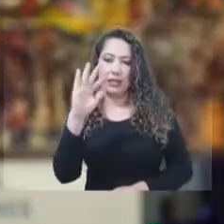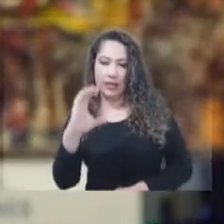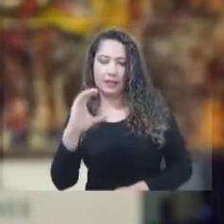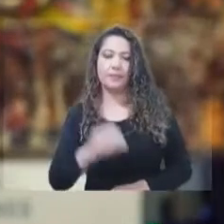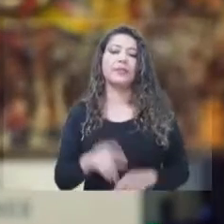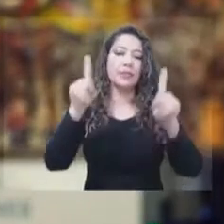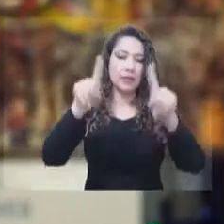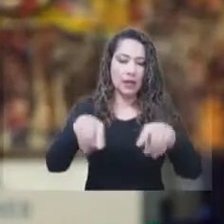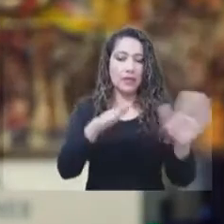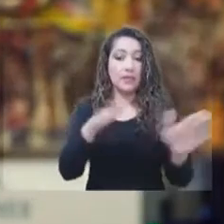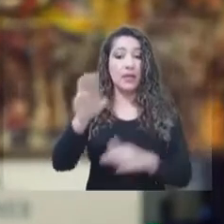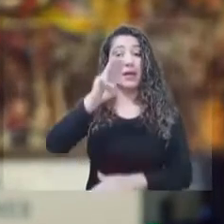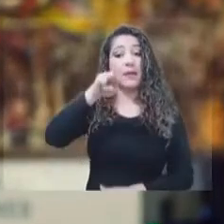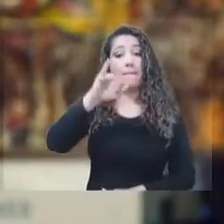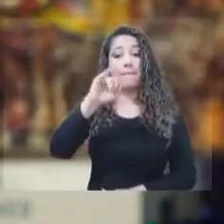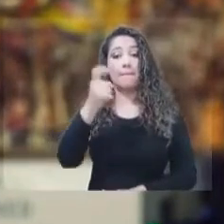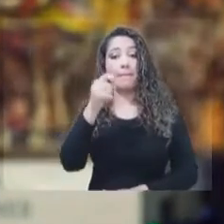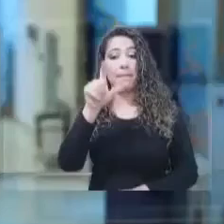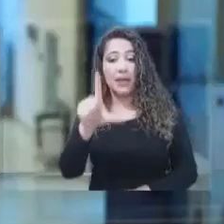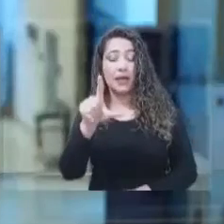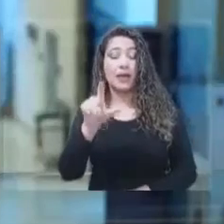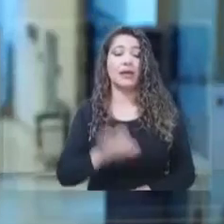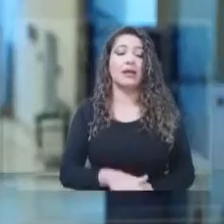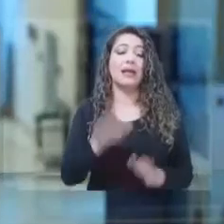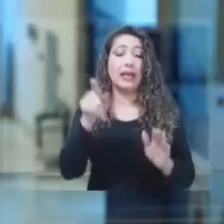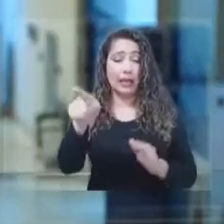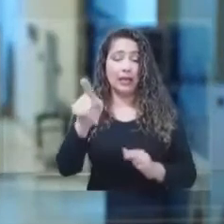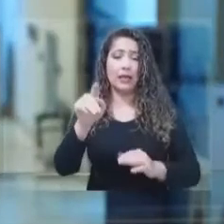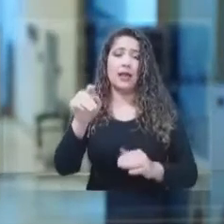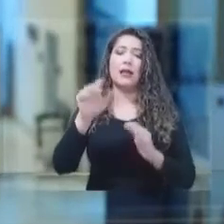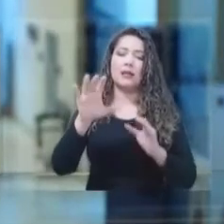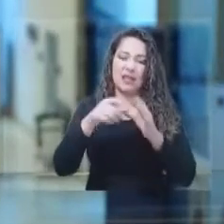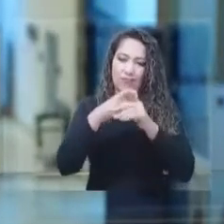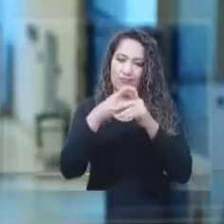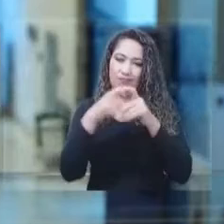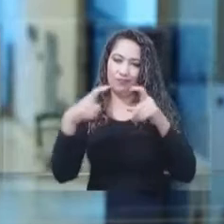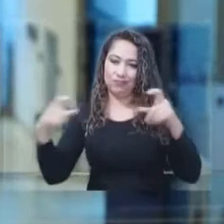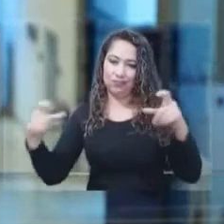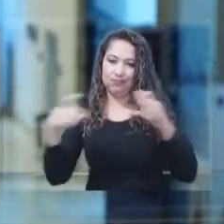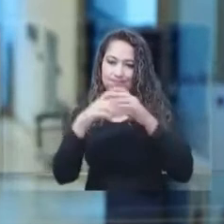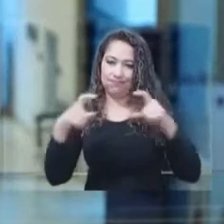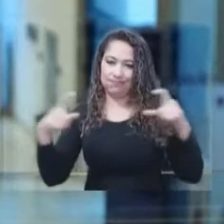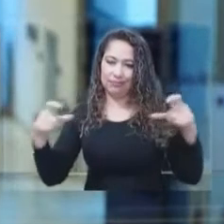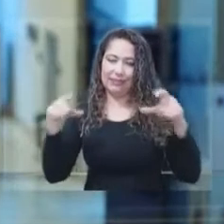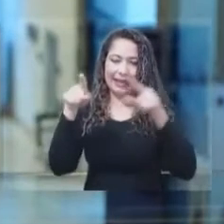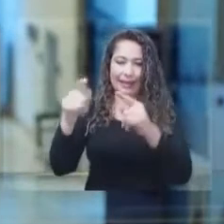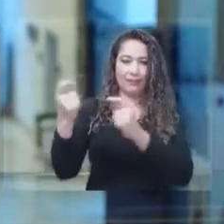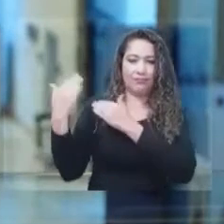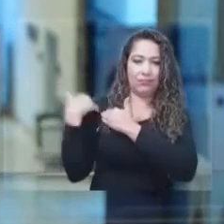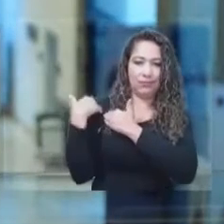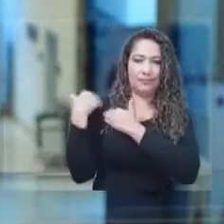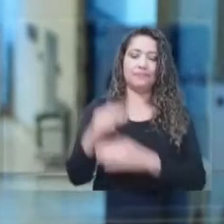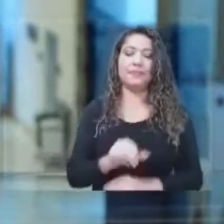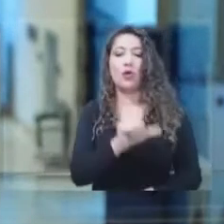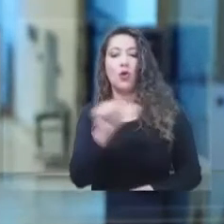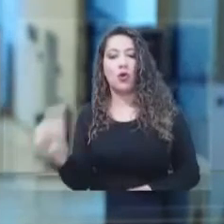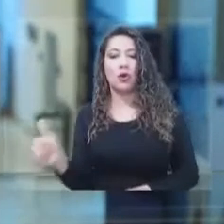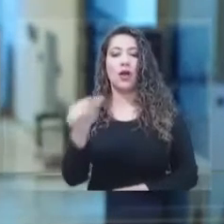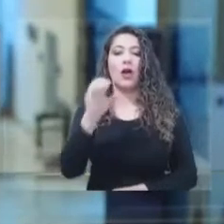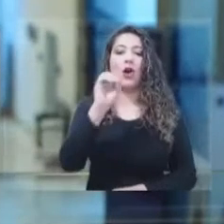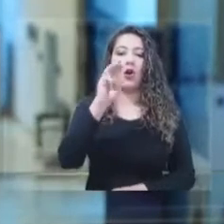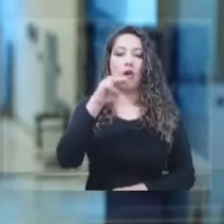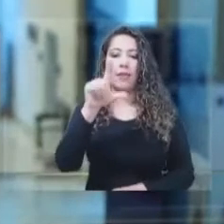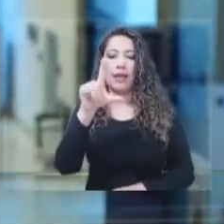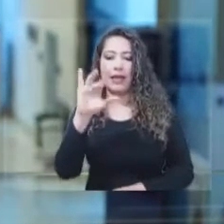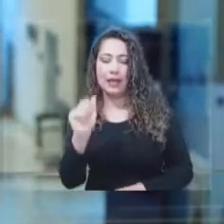director general de la Agencia Nacional del Espectro. A Omeya Isa, directora de Acceso Dinámico de Espectro